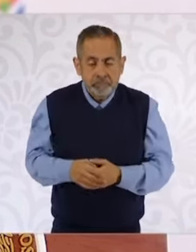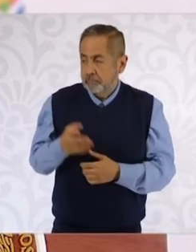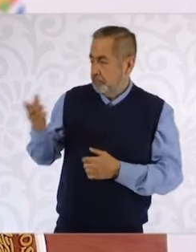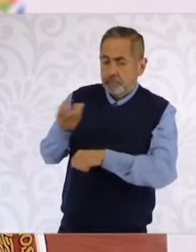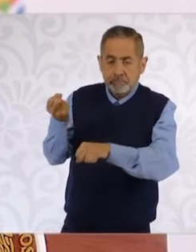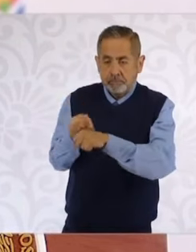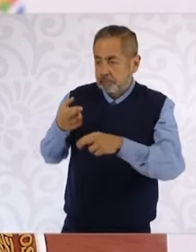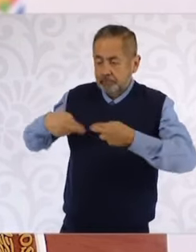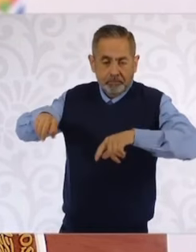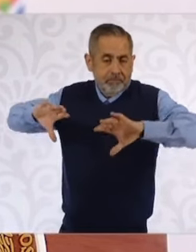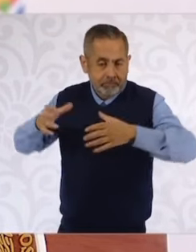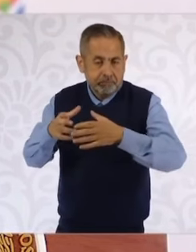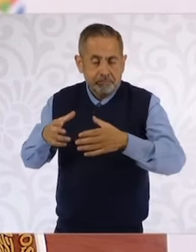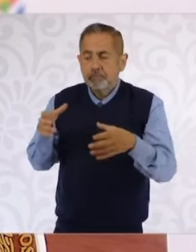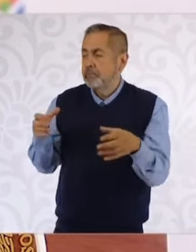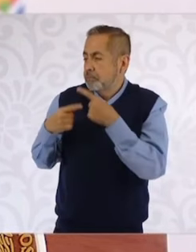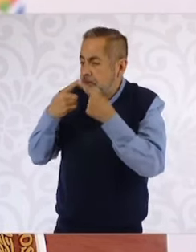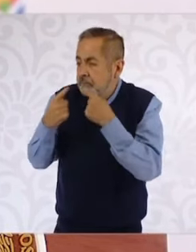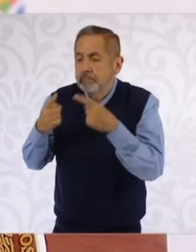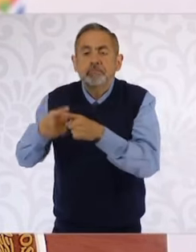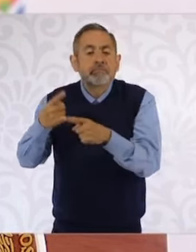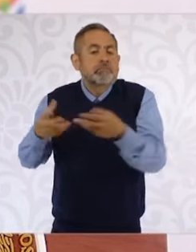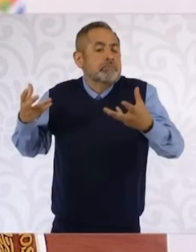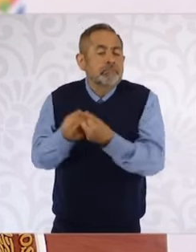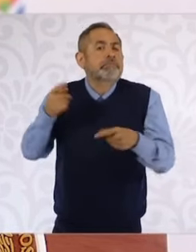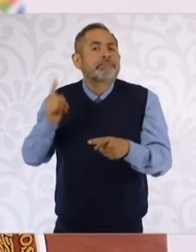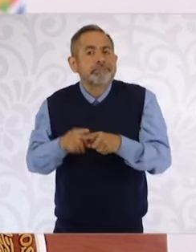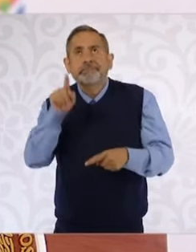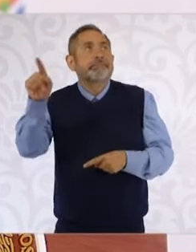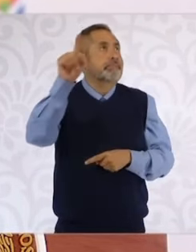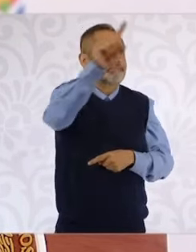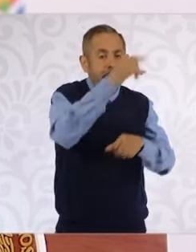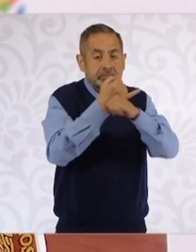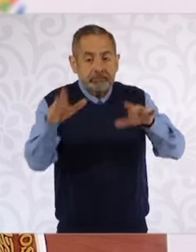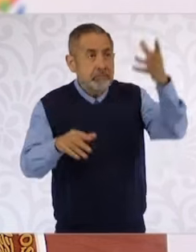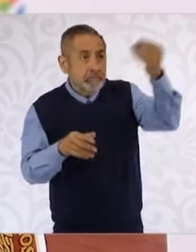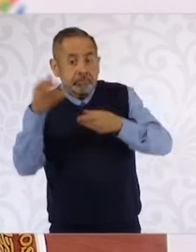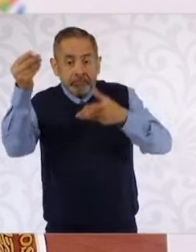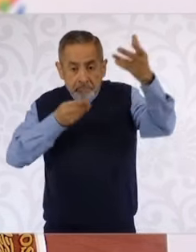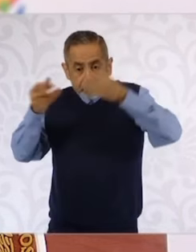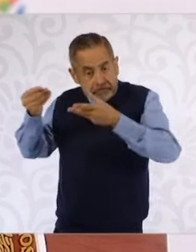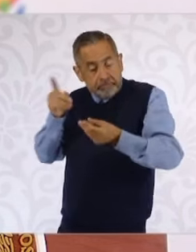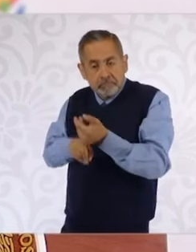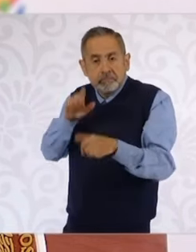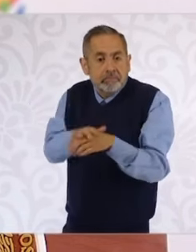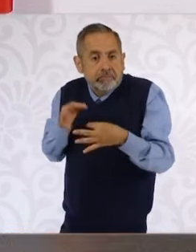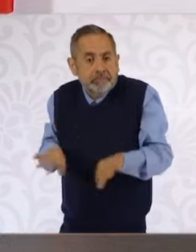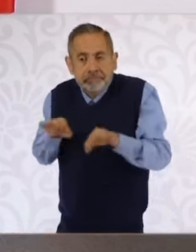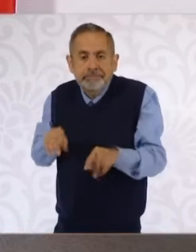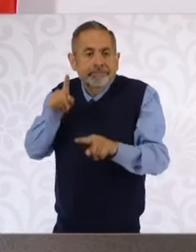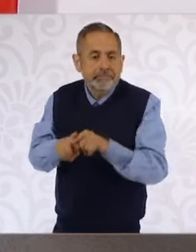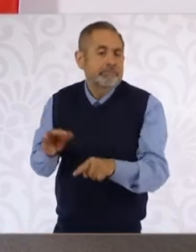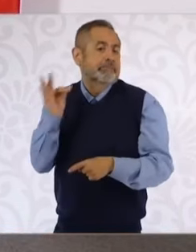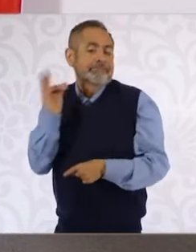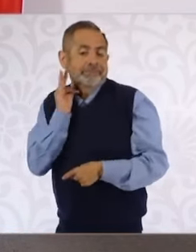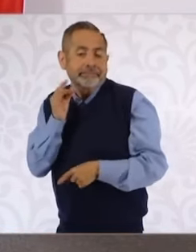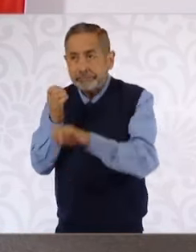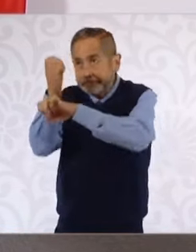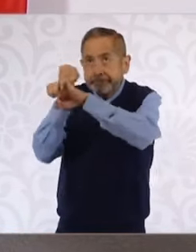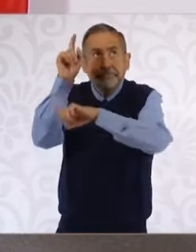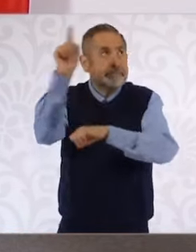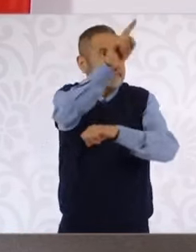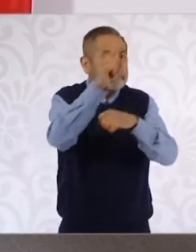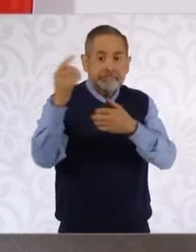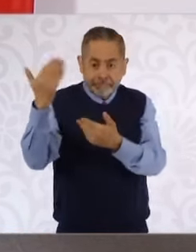secretariado tienen que ver con la información que envían principalmente las fiscalías estatales,